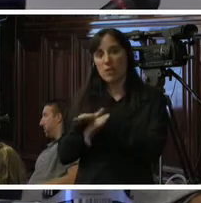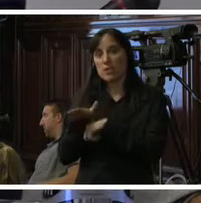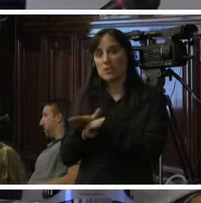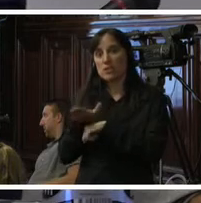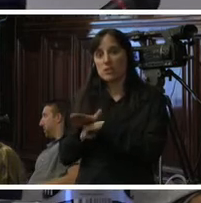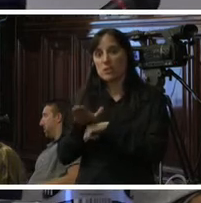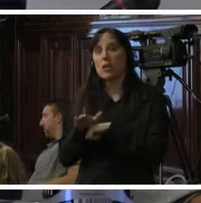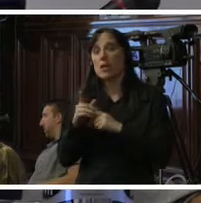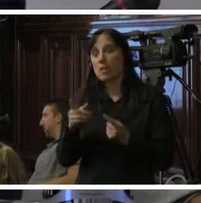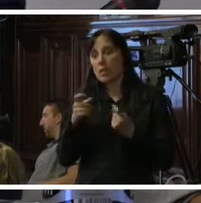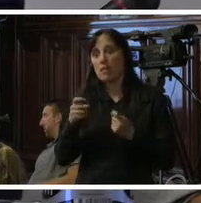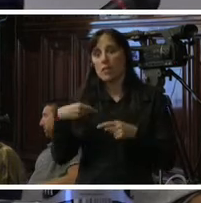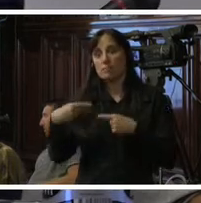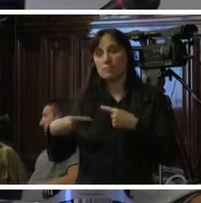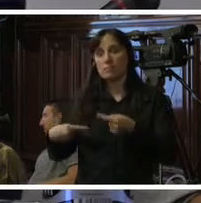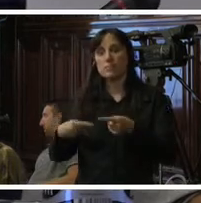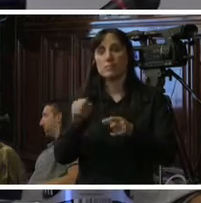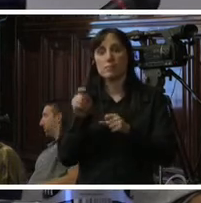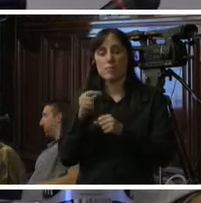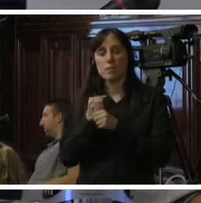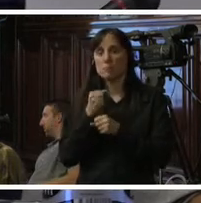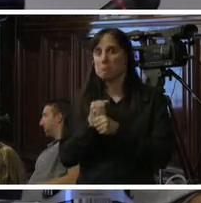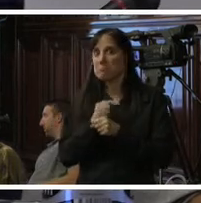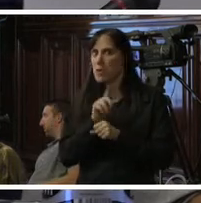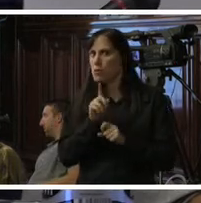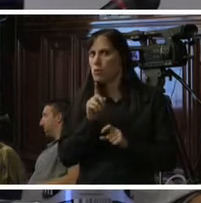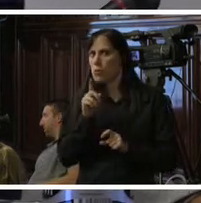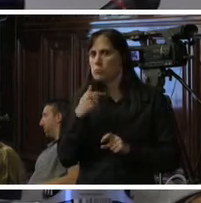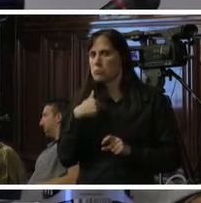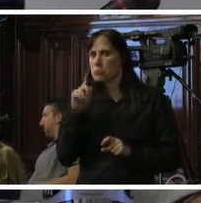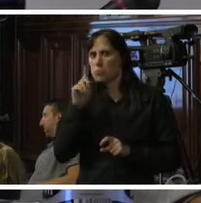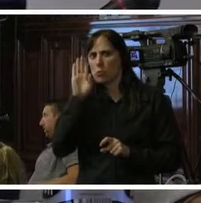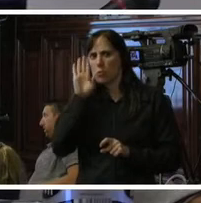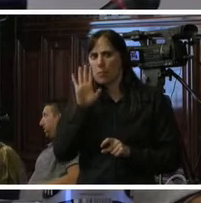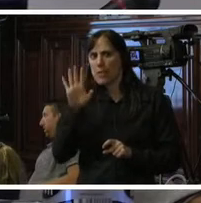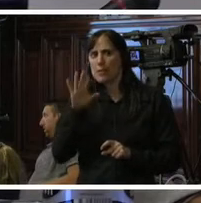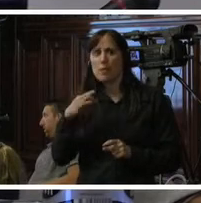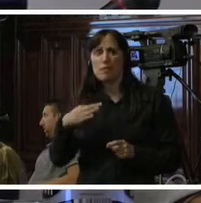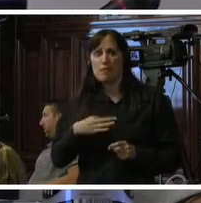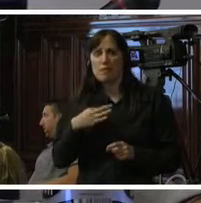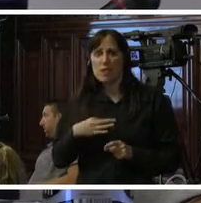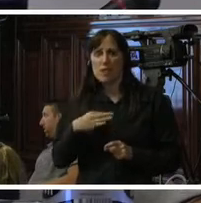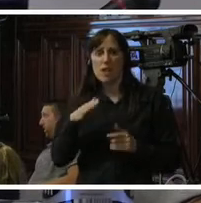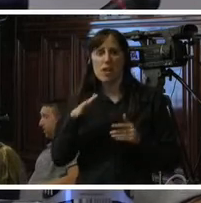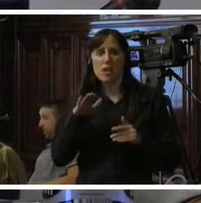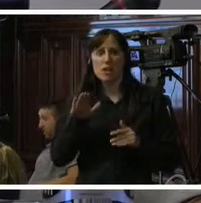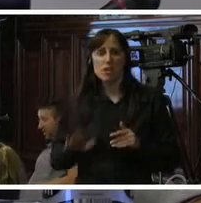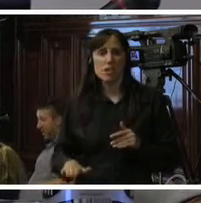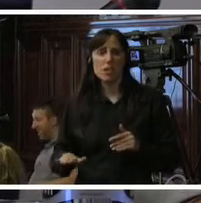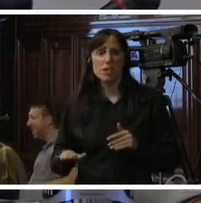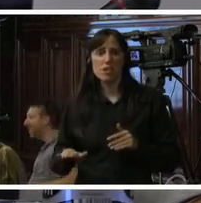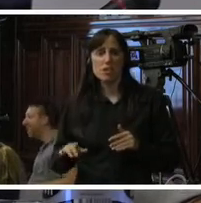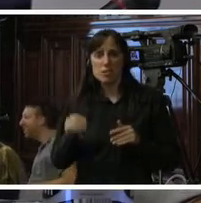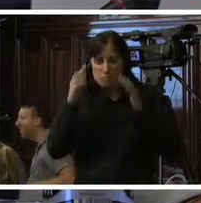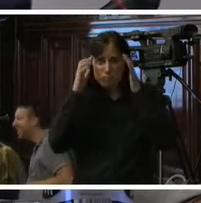Yo creo que hay que seguir con este trabajo. No imagino sinceramente la vida que le espera a los niños que nazcan con